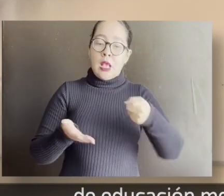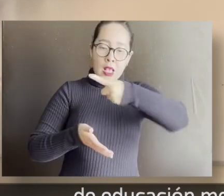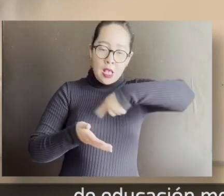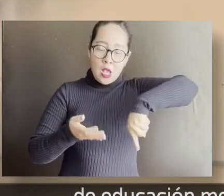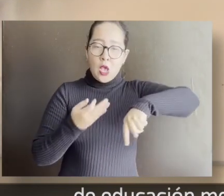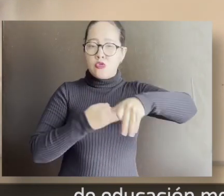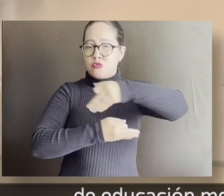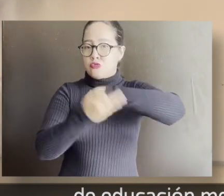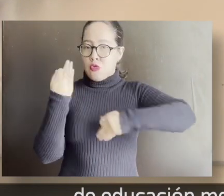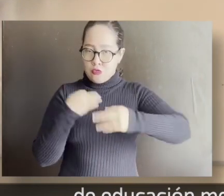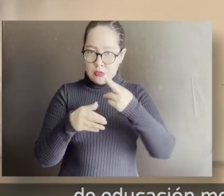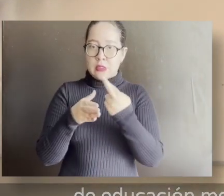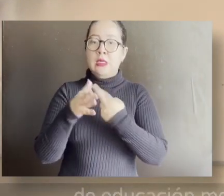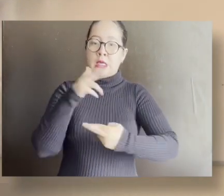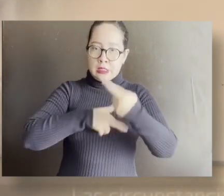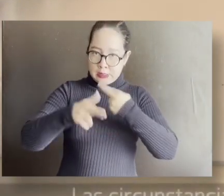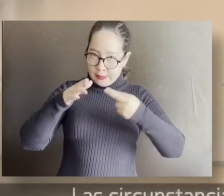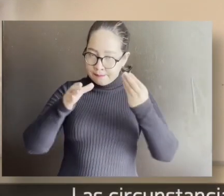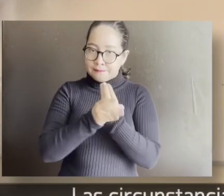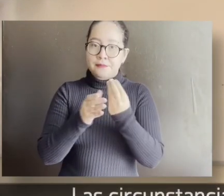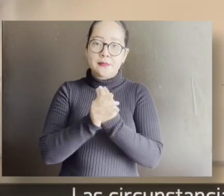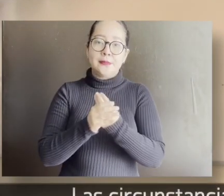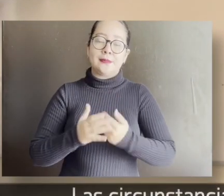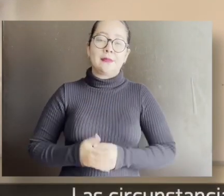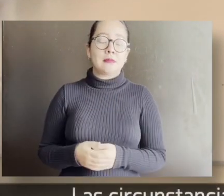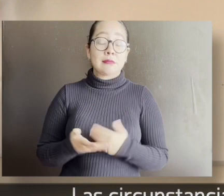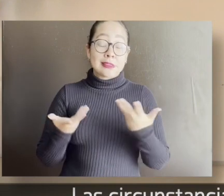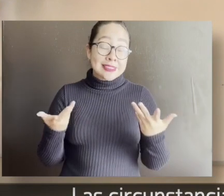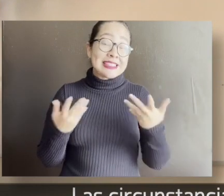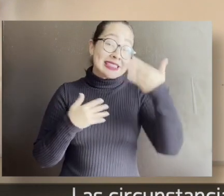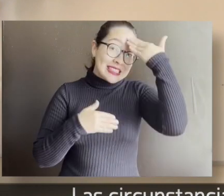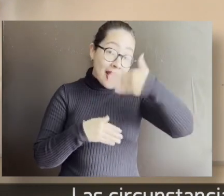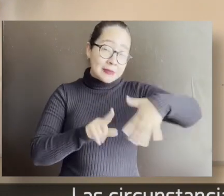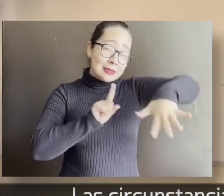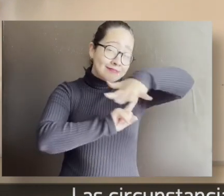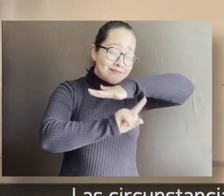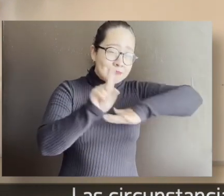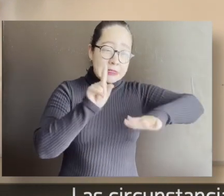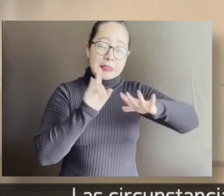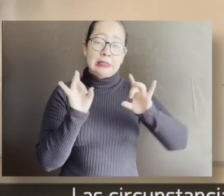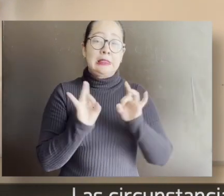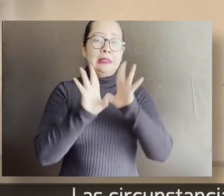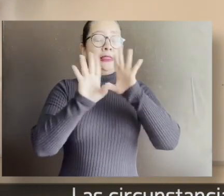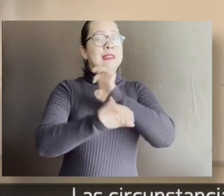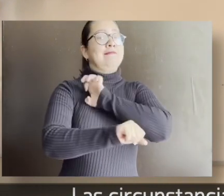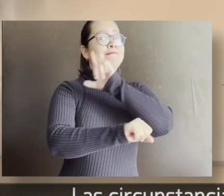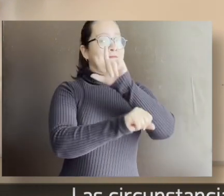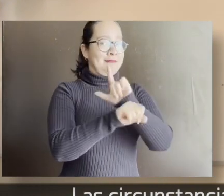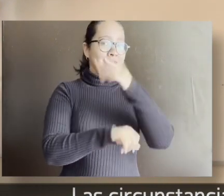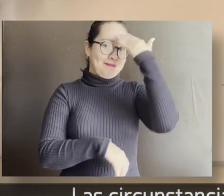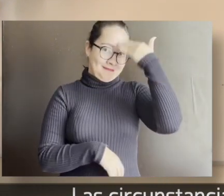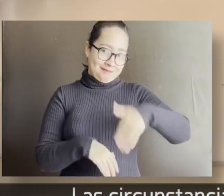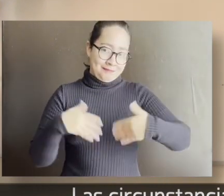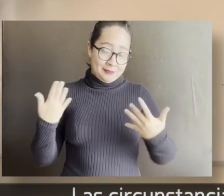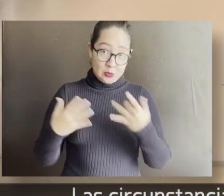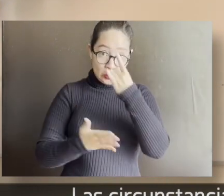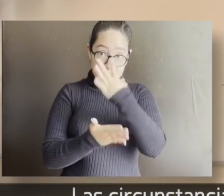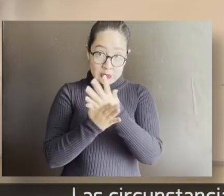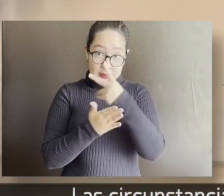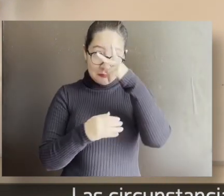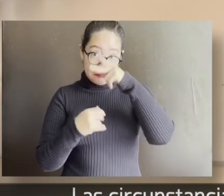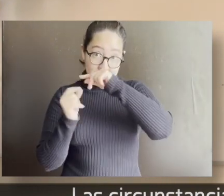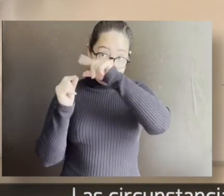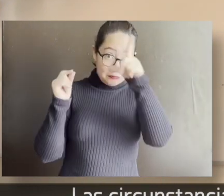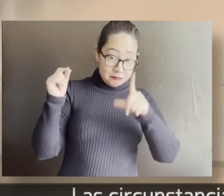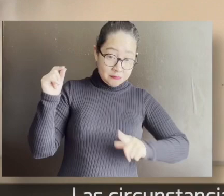total regresan a clases. Las circunstancias en que lo hacemos son especiales, no únicamente para